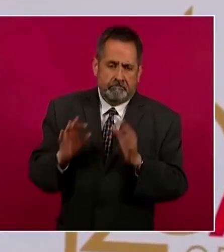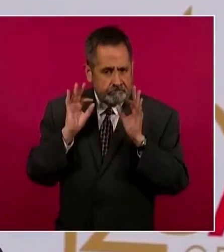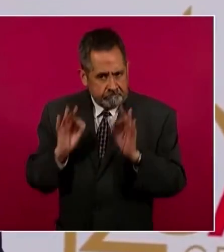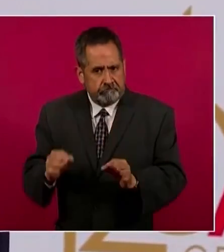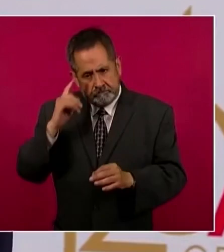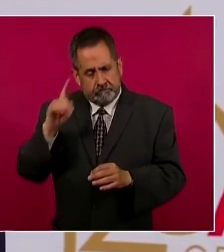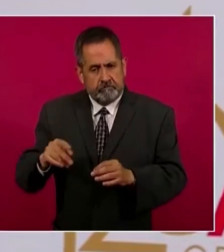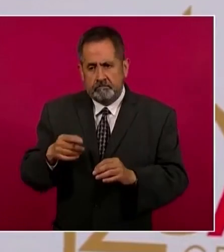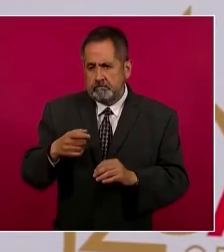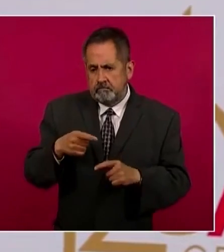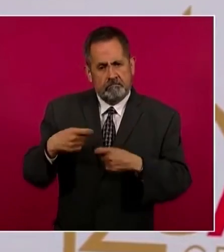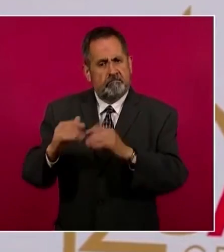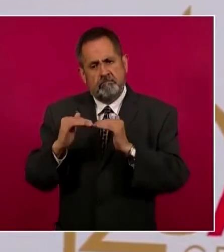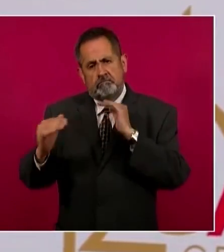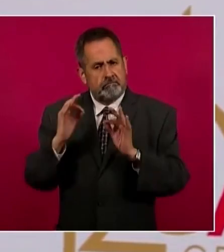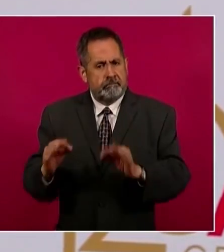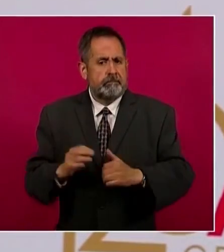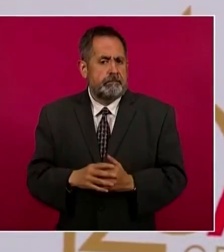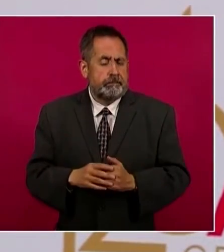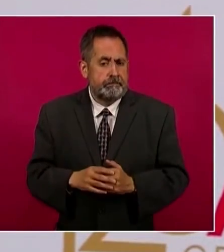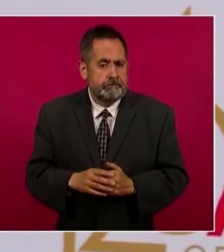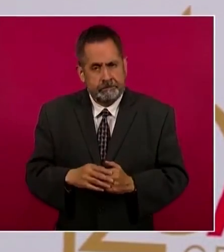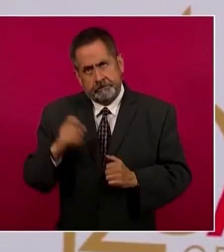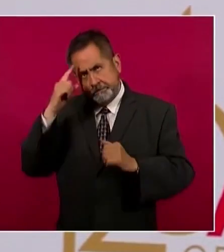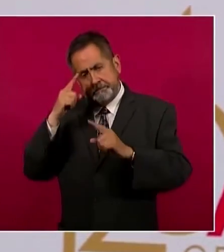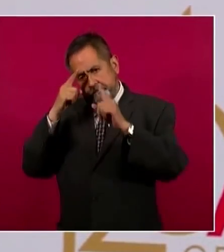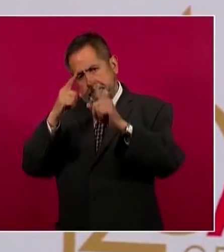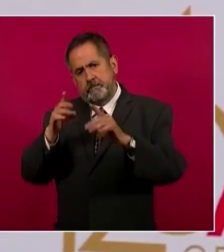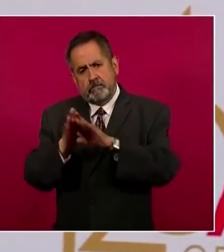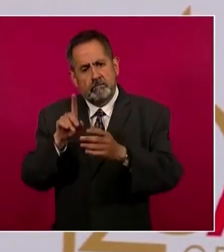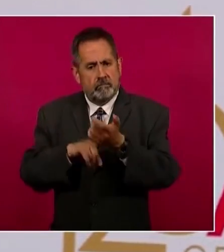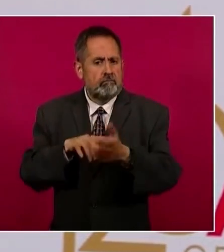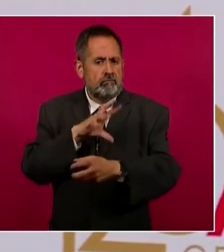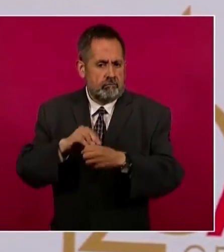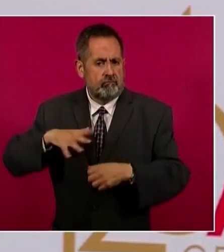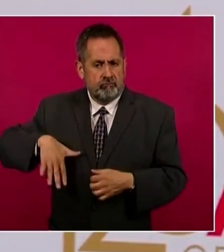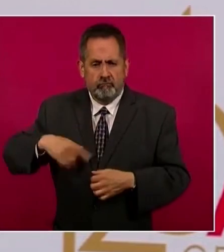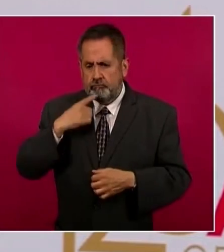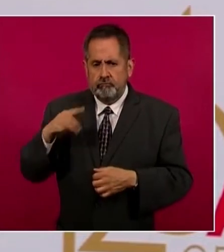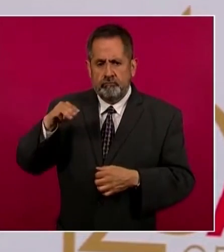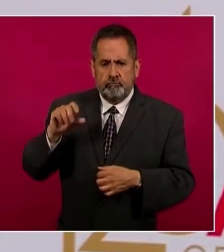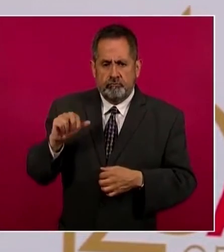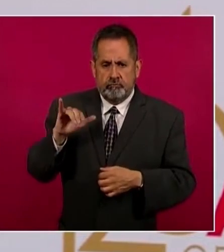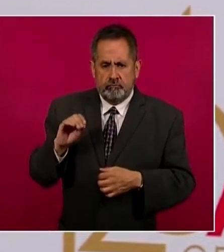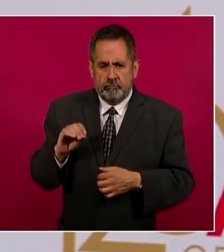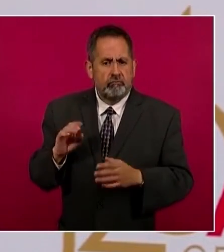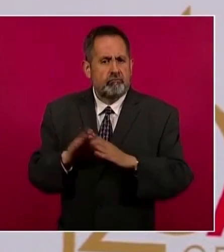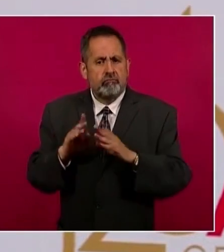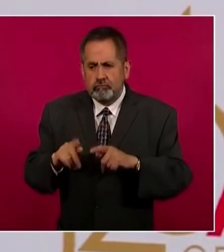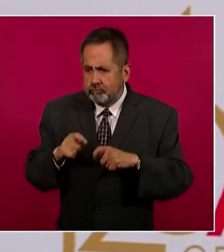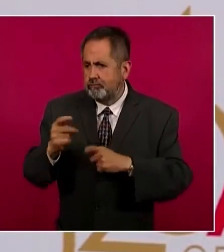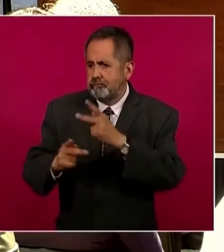normales de pago. Un enorme reto que tenemos en el instituto, ya lo mencionó Mario, es cómo dar más